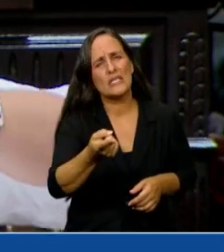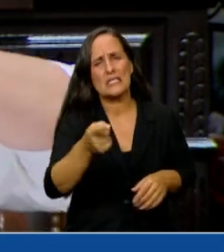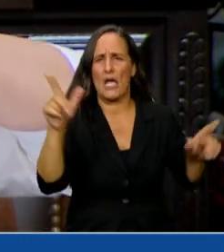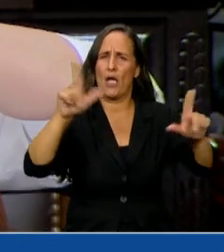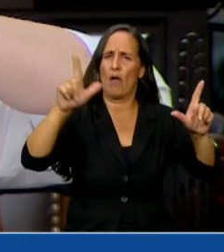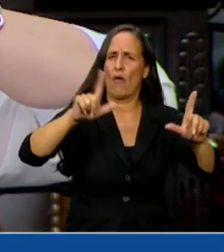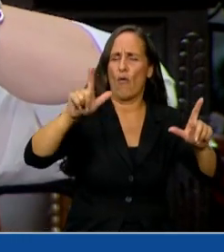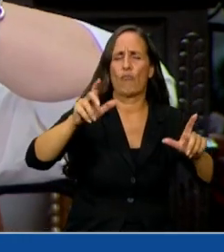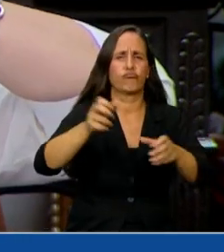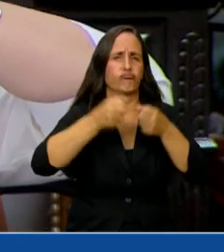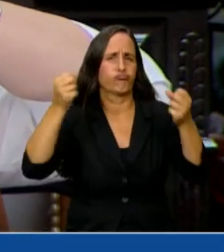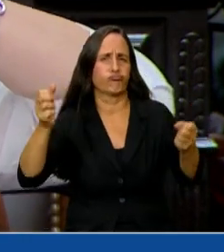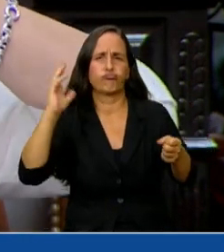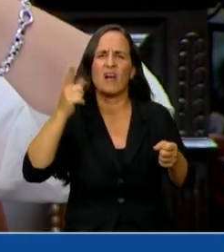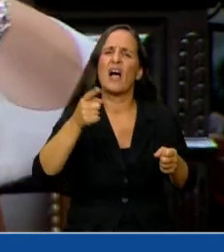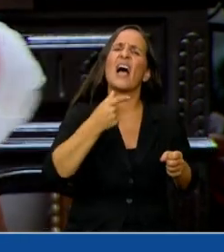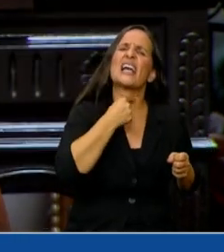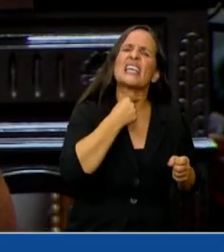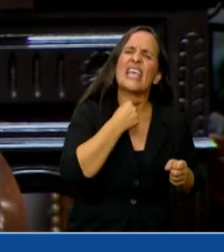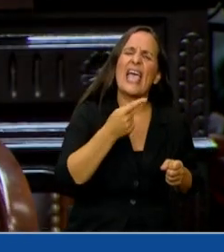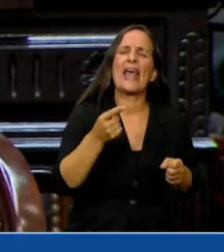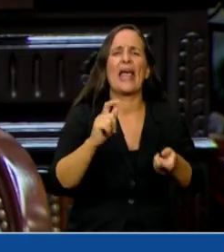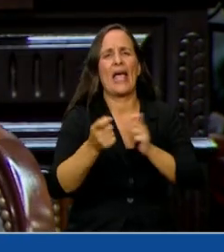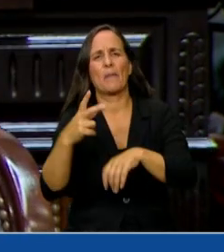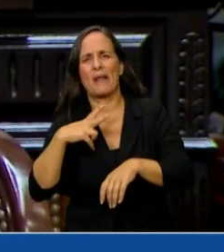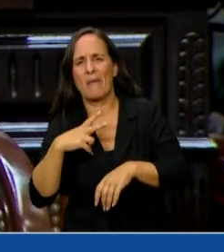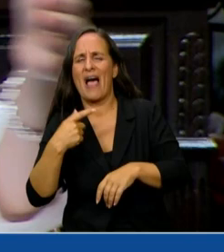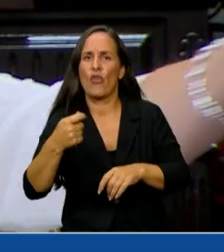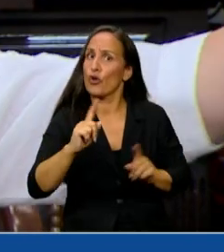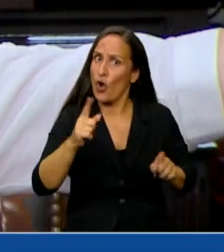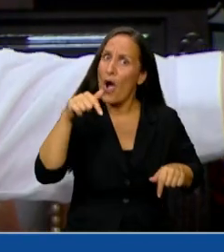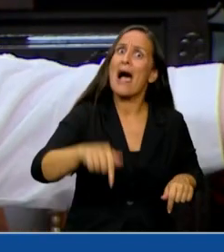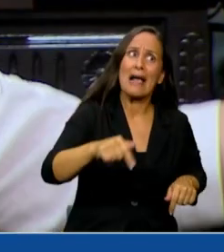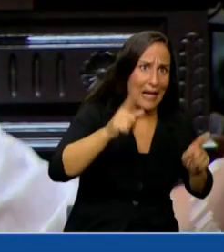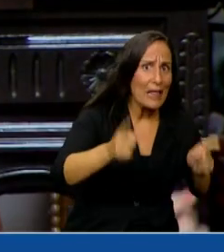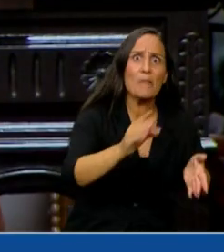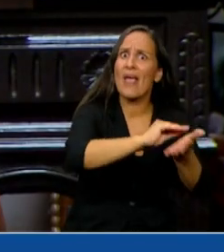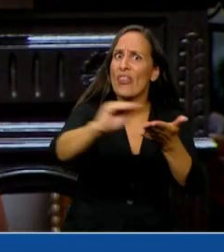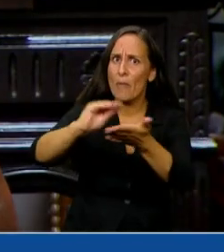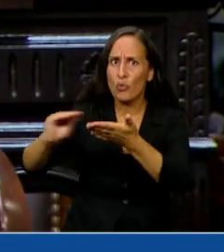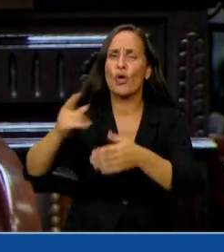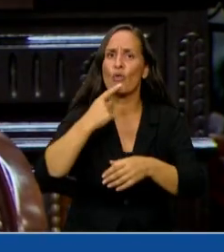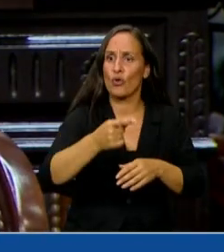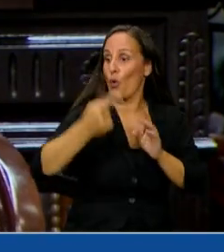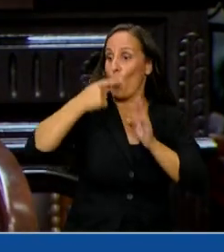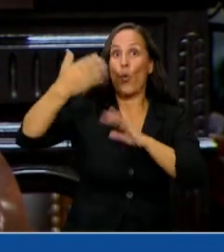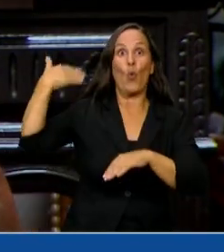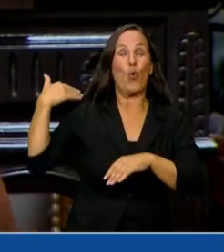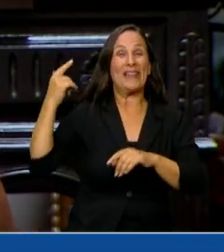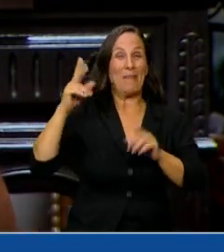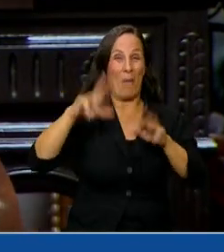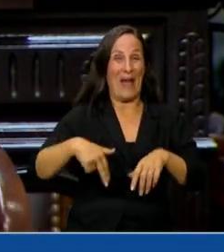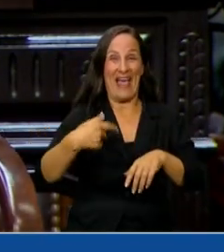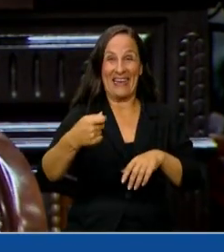los medios de comunicación que quieren volver un fondo de capitalización, también lo dijeron diputados acá cuando aprobamos el último plan de inclusión